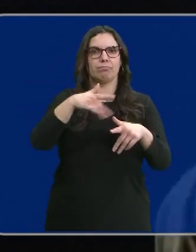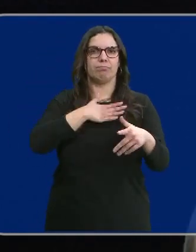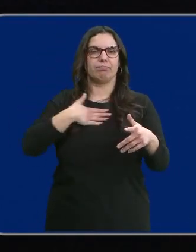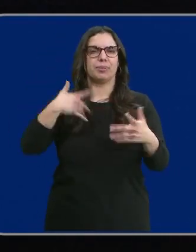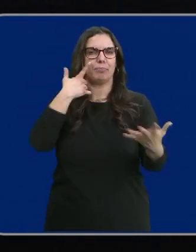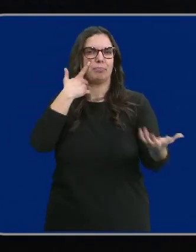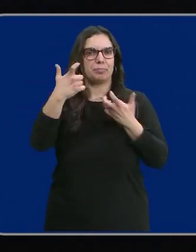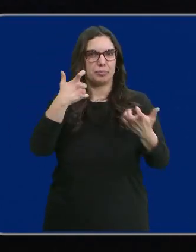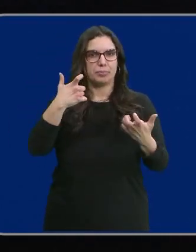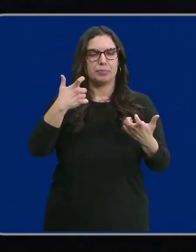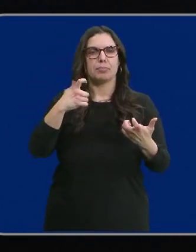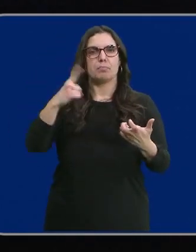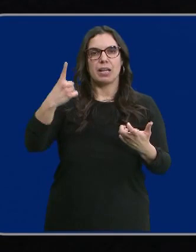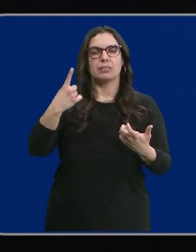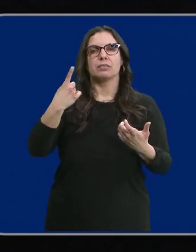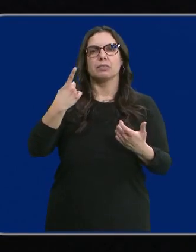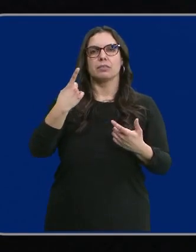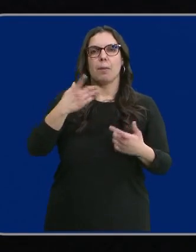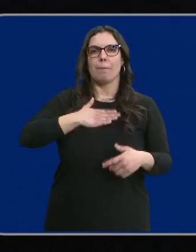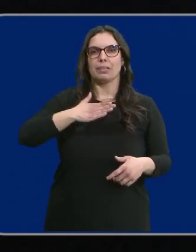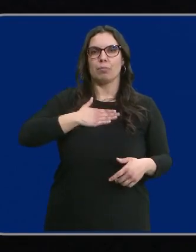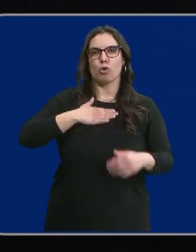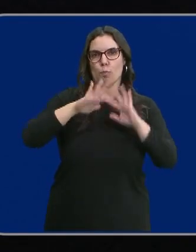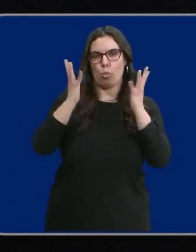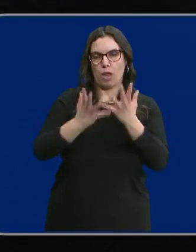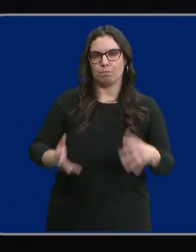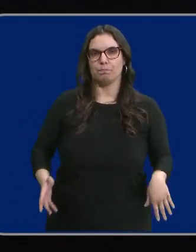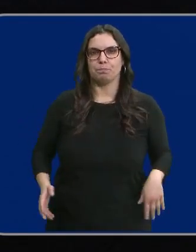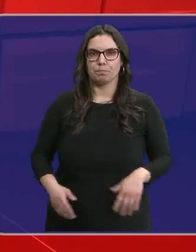fundamentalmente los bienes patrimonio mundiales.